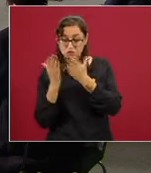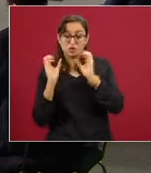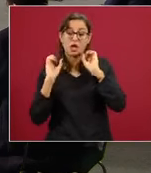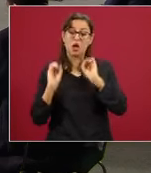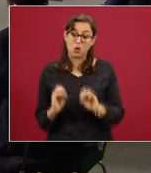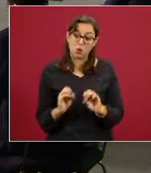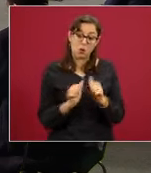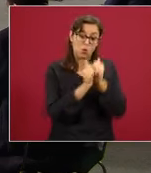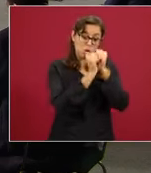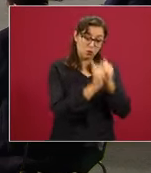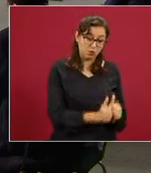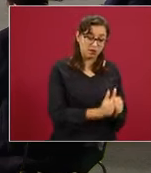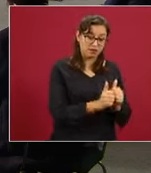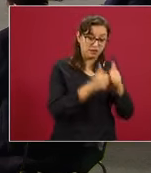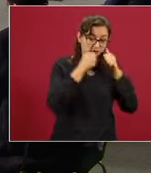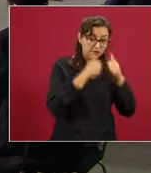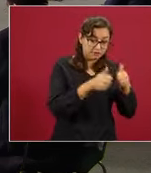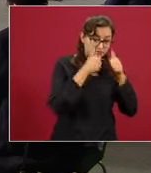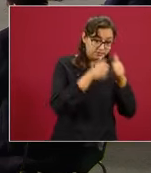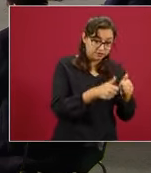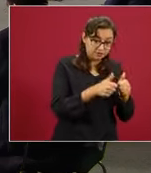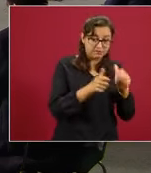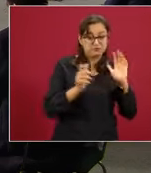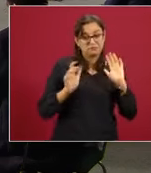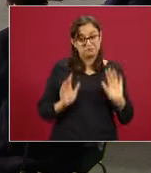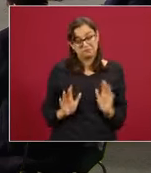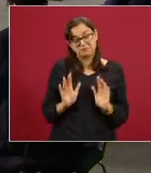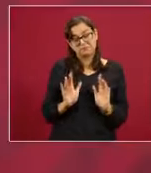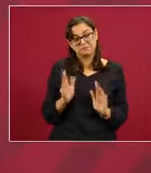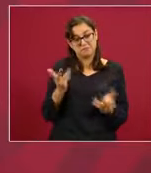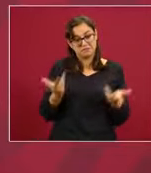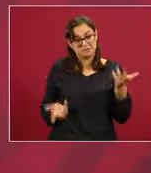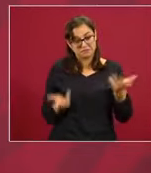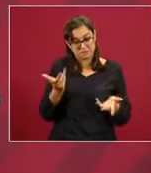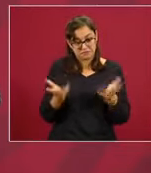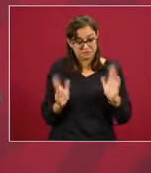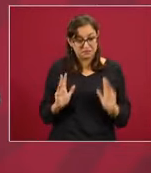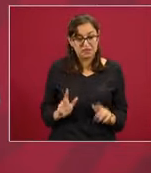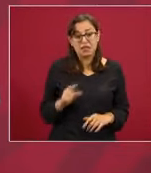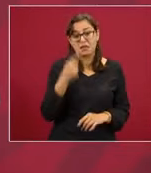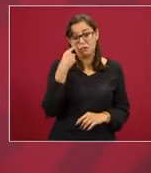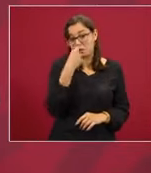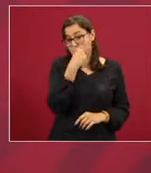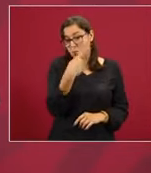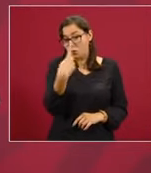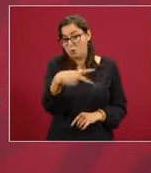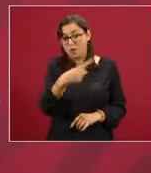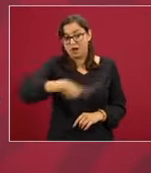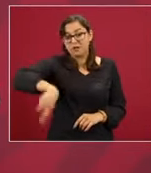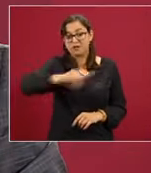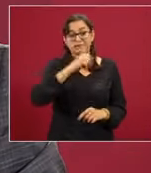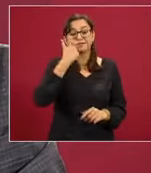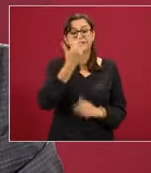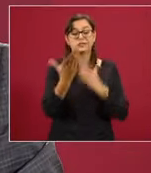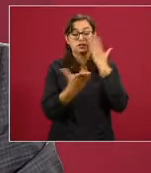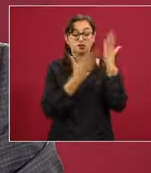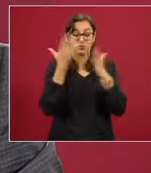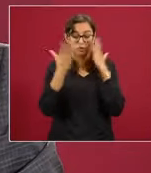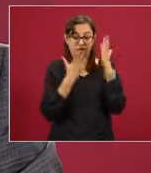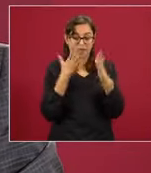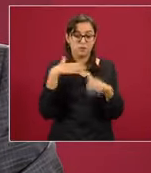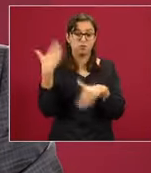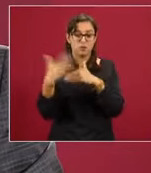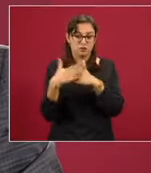de ellos, alrededor del 20 por ciento, están dentro de la cifra que quieren ser especialistas para el próximo año,